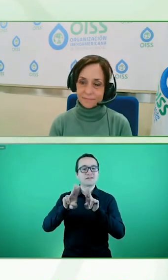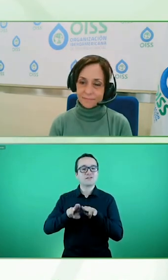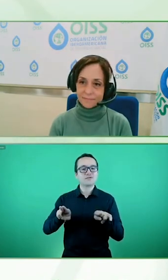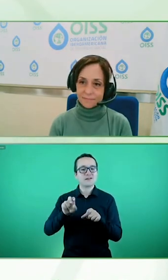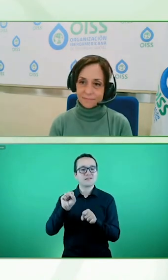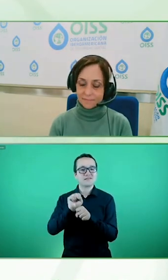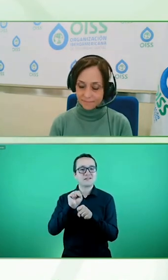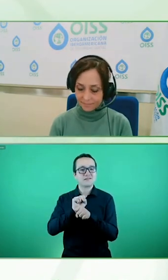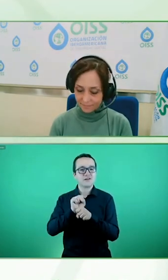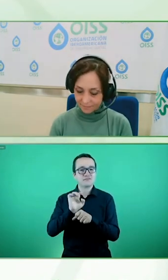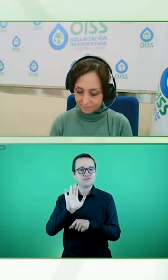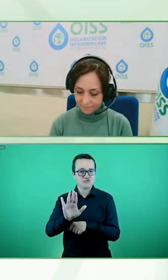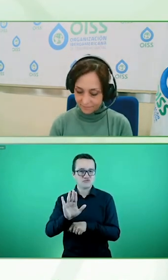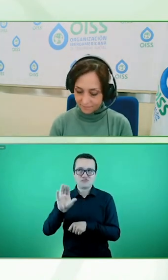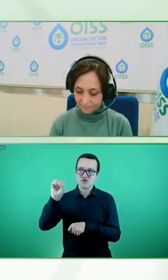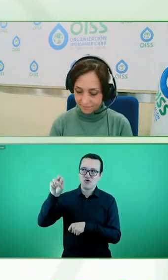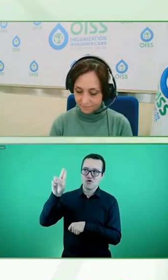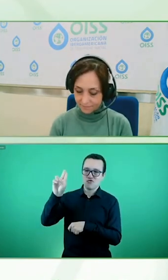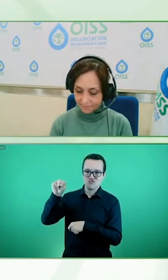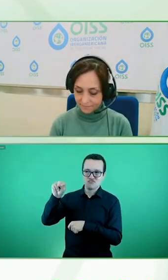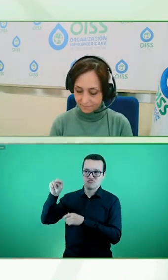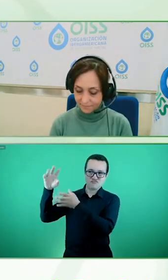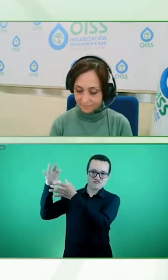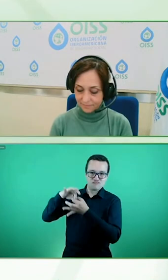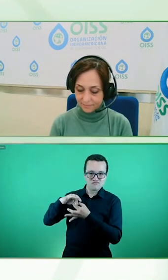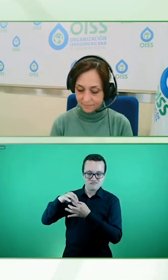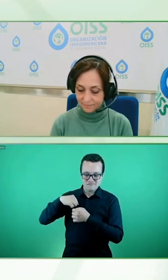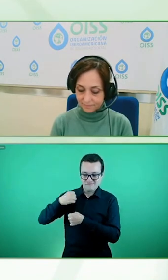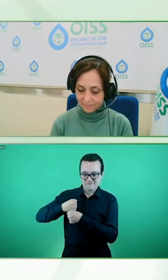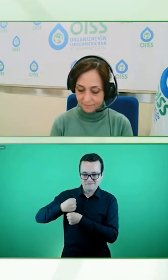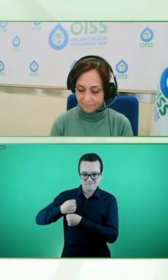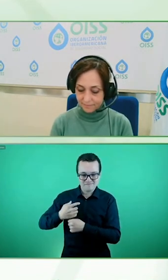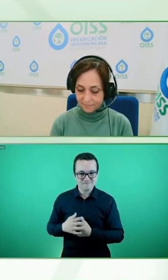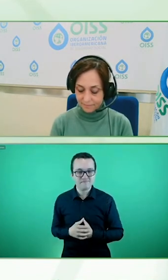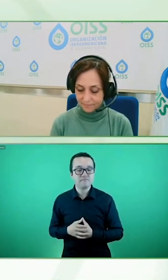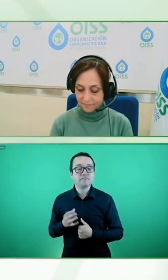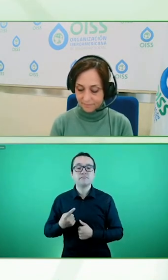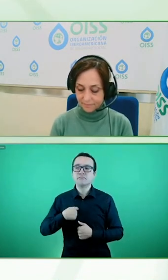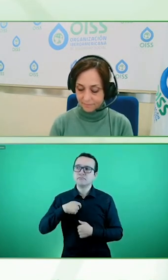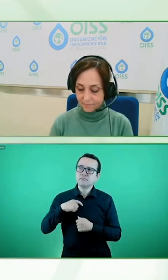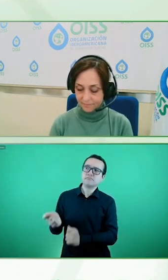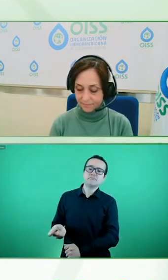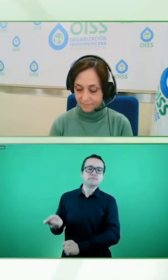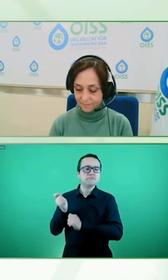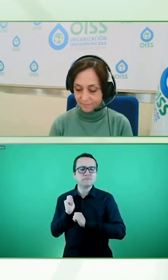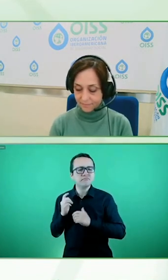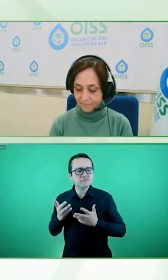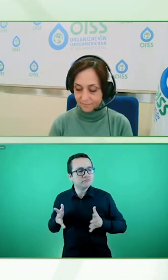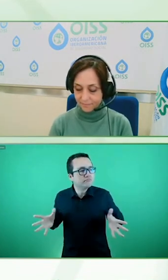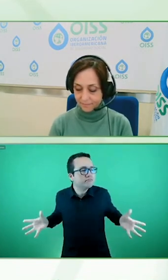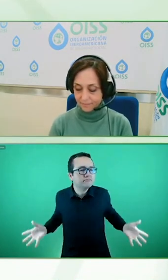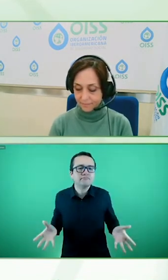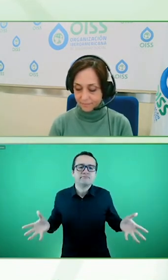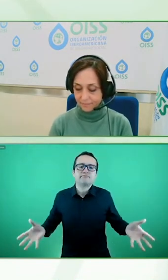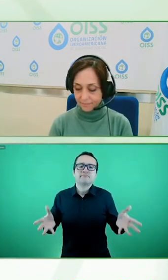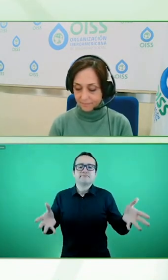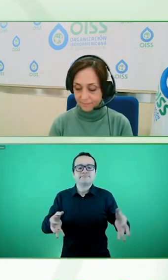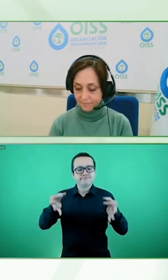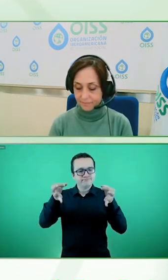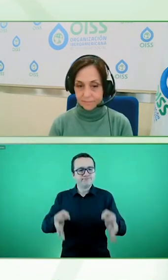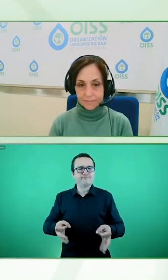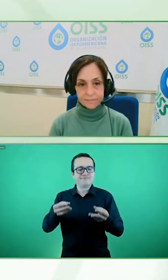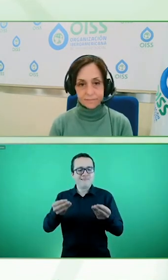Naciones Unidas. Nuestro mandato es promover el trabajo decente para todos, y esto incluye